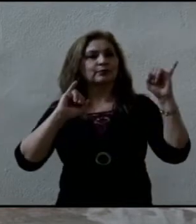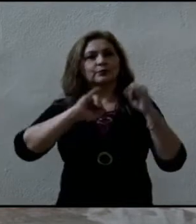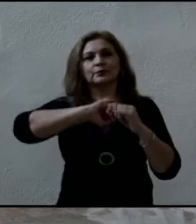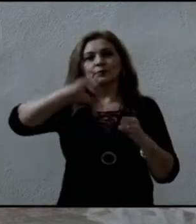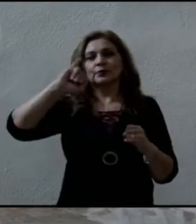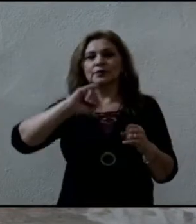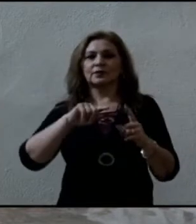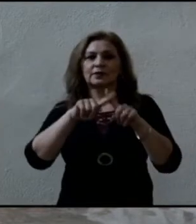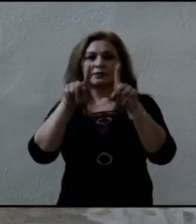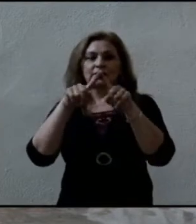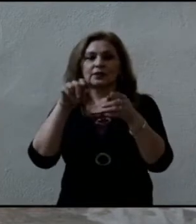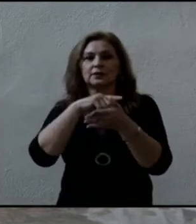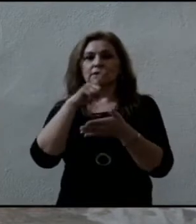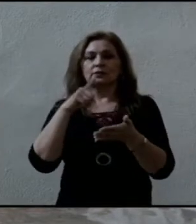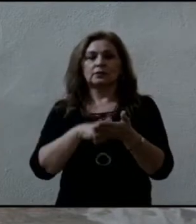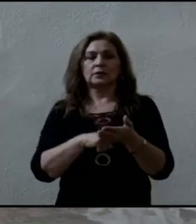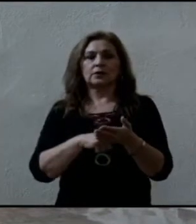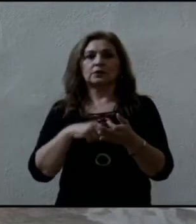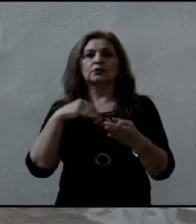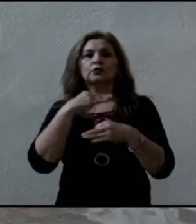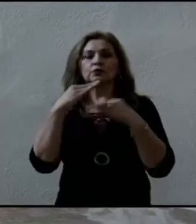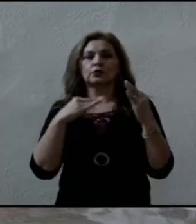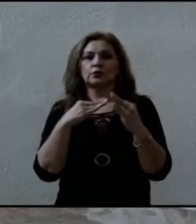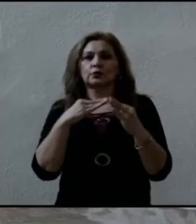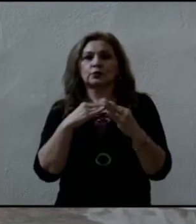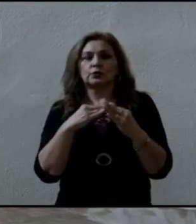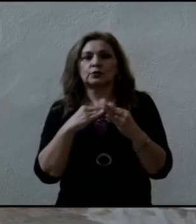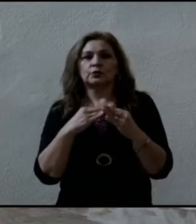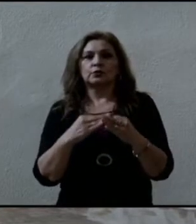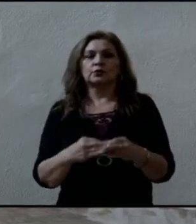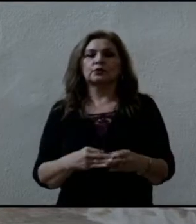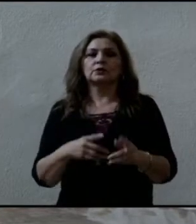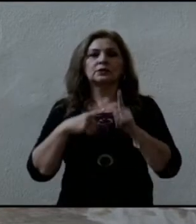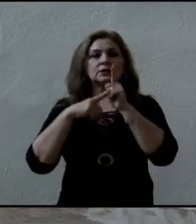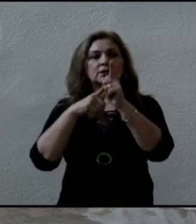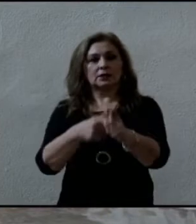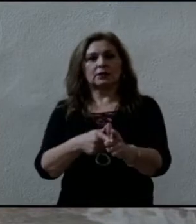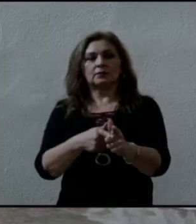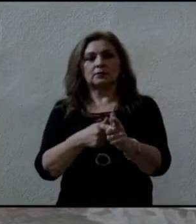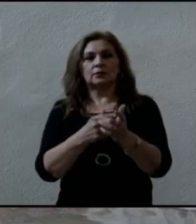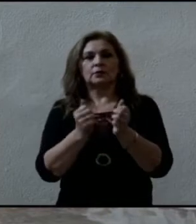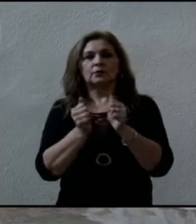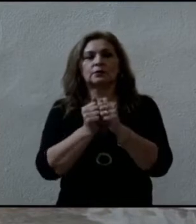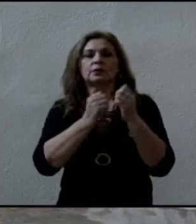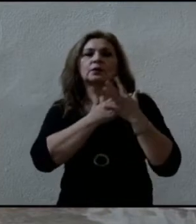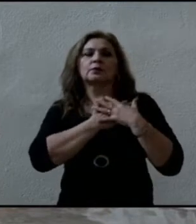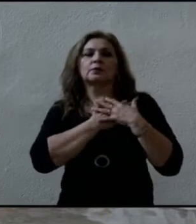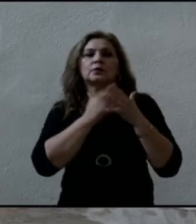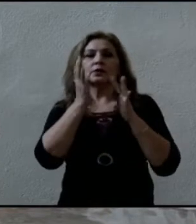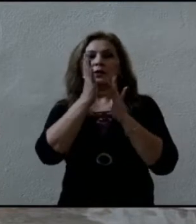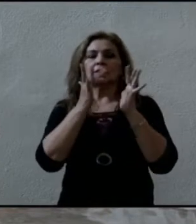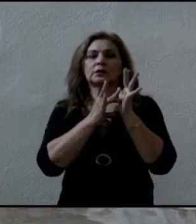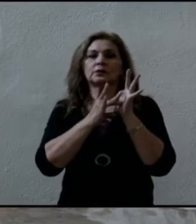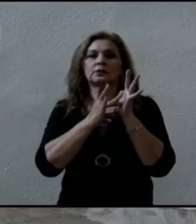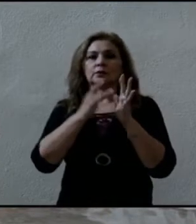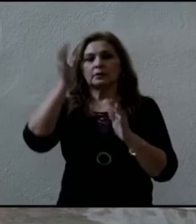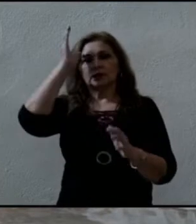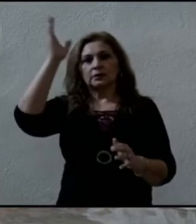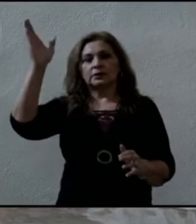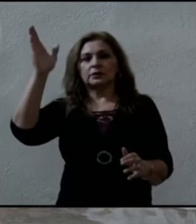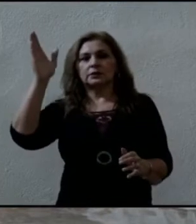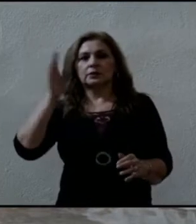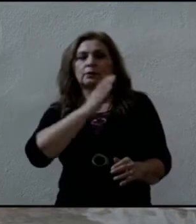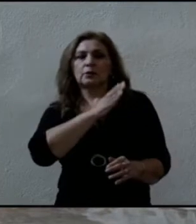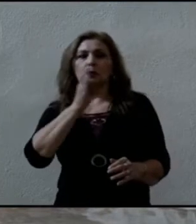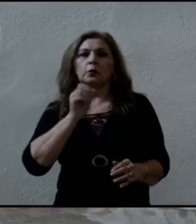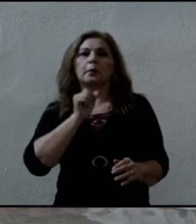el mismo amor a Jesucristo el buen pastor. Hoy la palabra